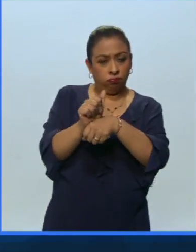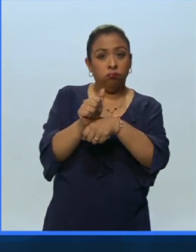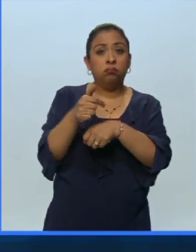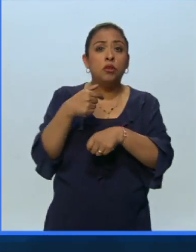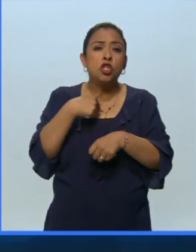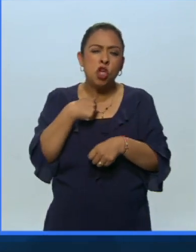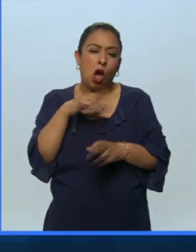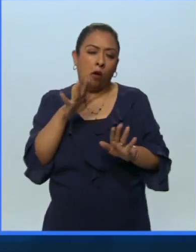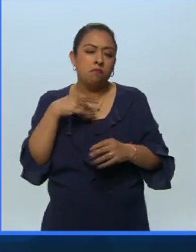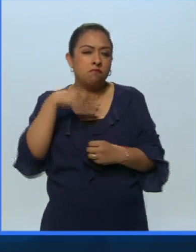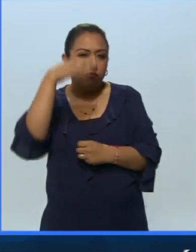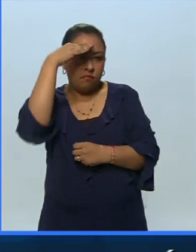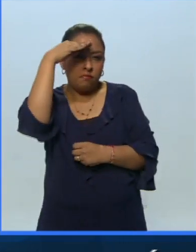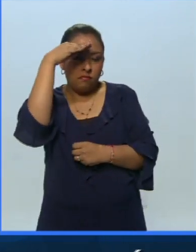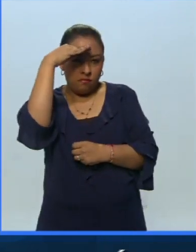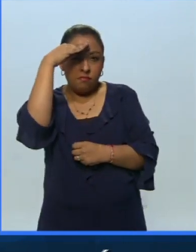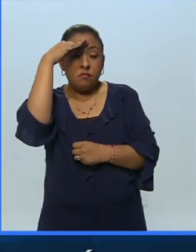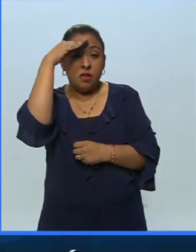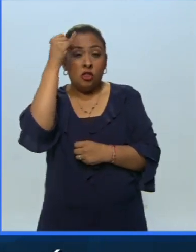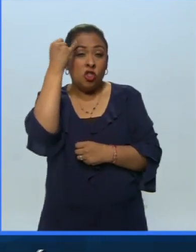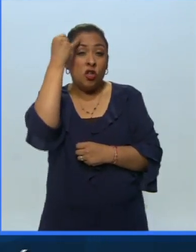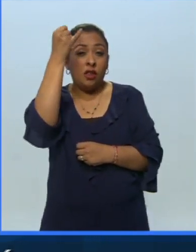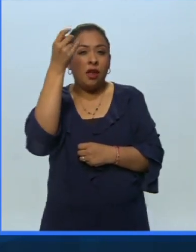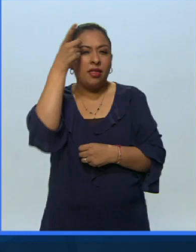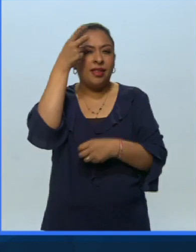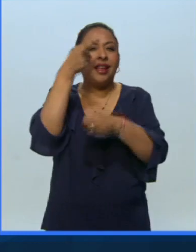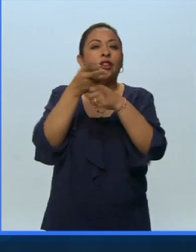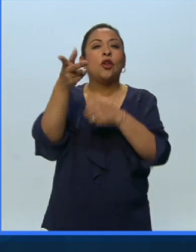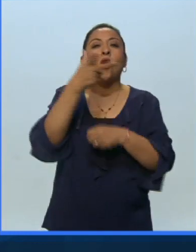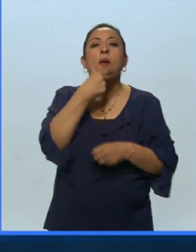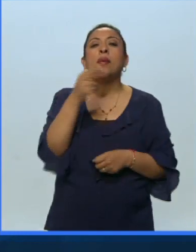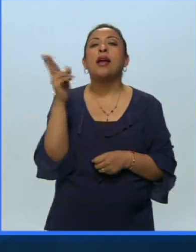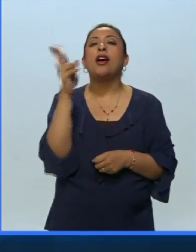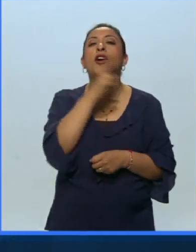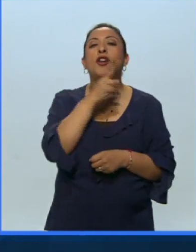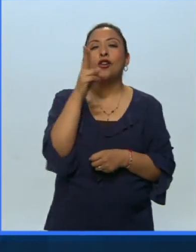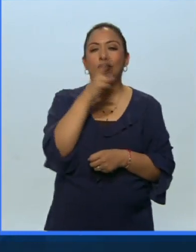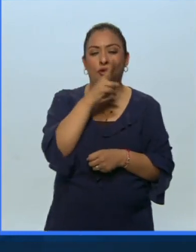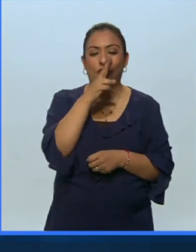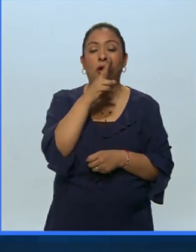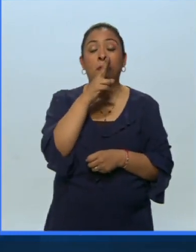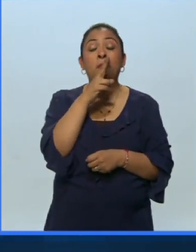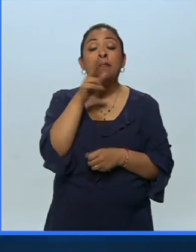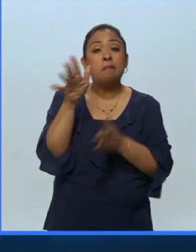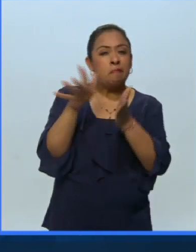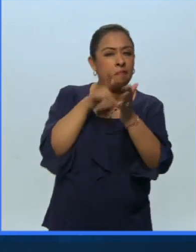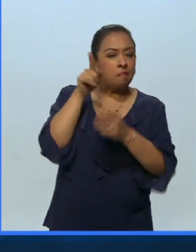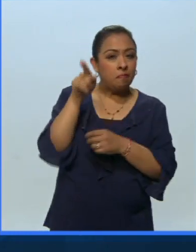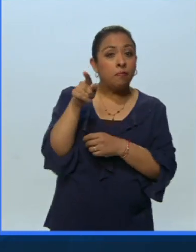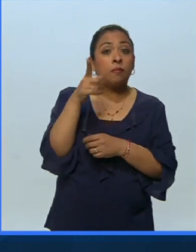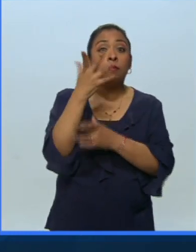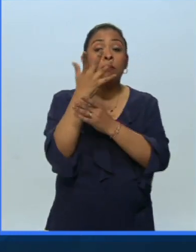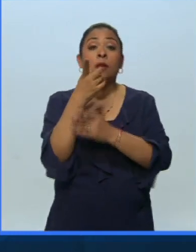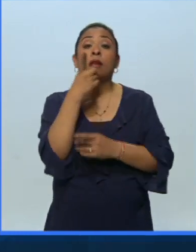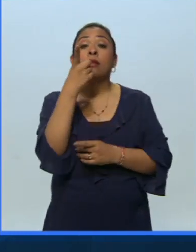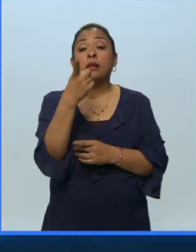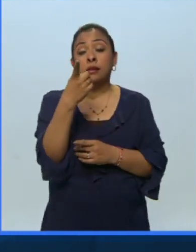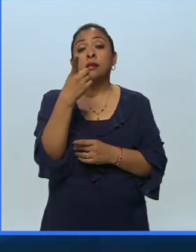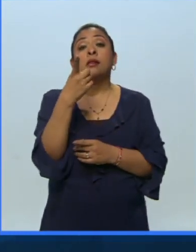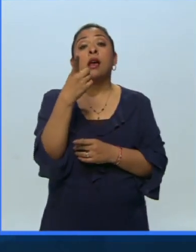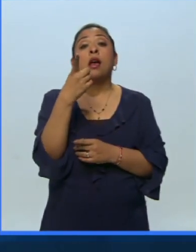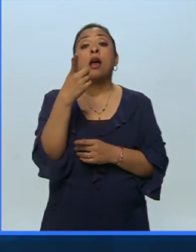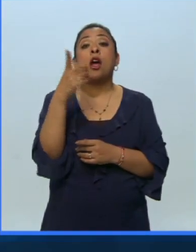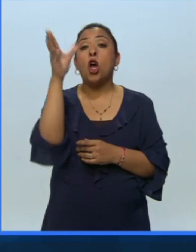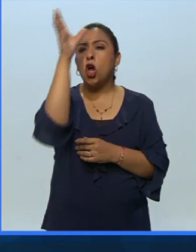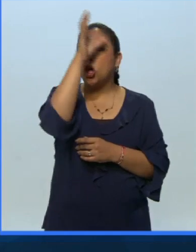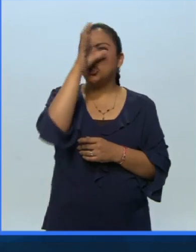la idea que tenía este director ruso, Eugenie Vachtangoff, cuando decía que el